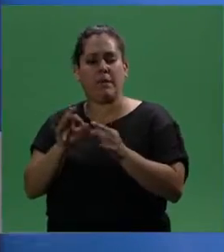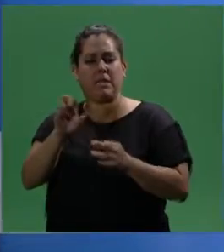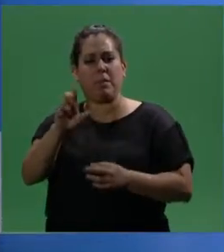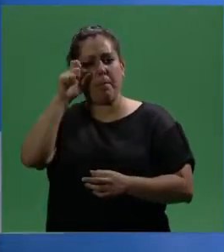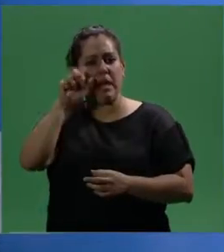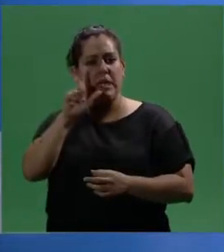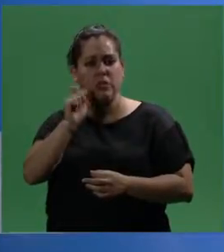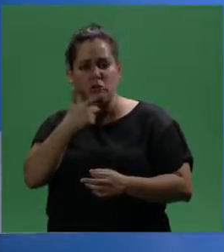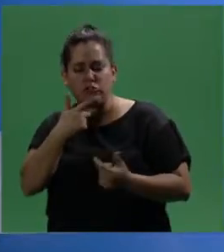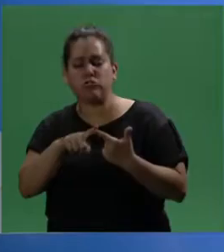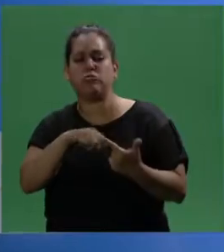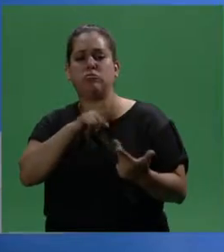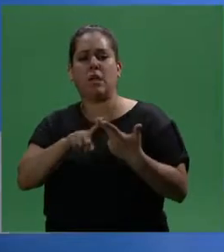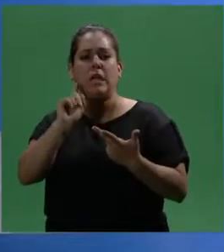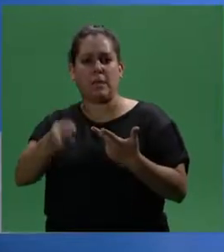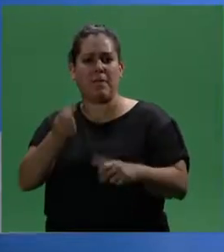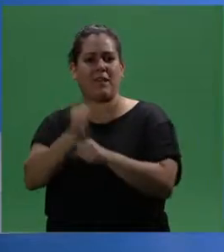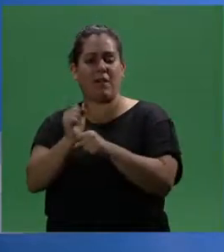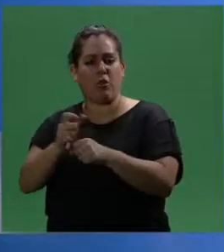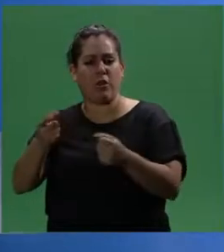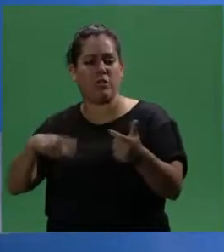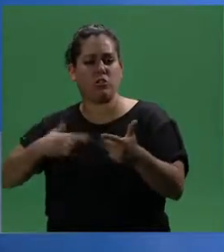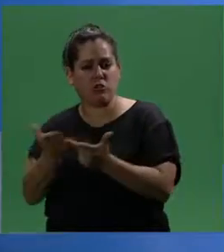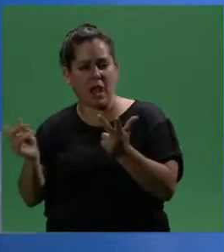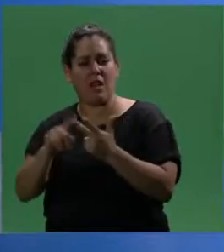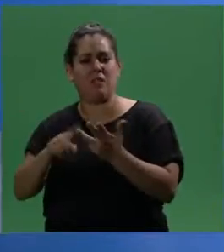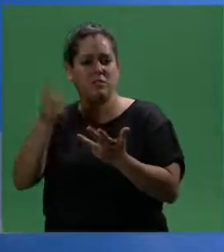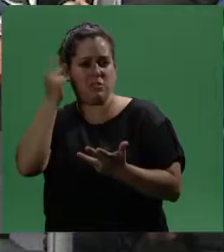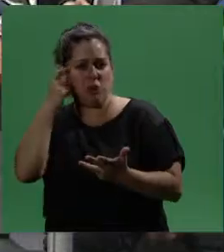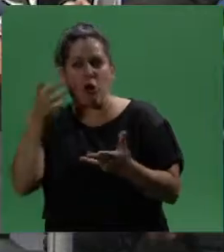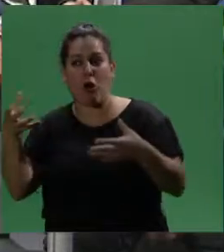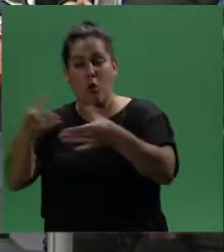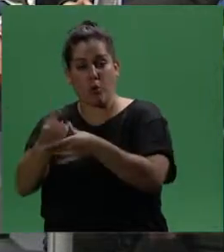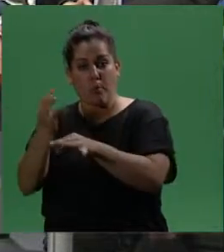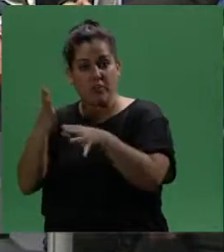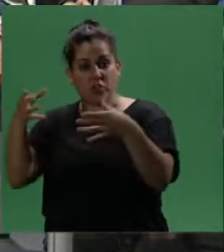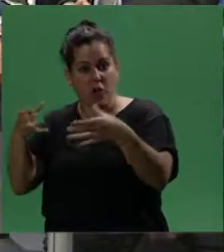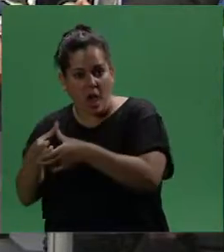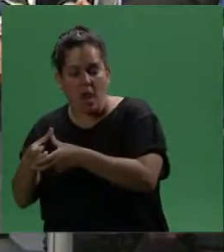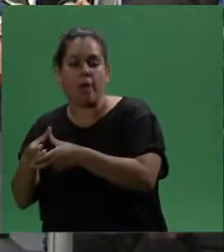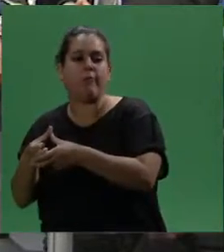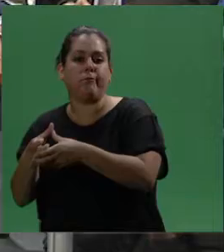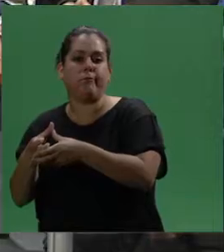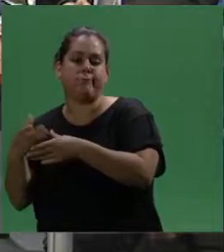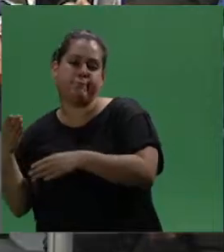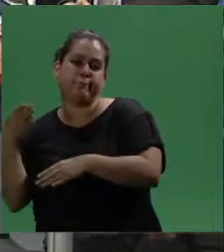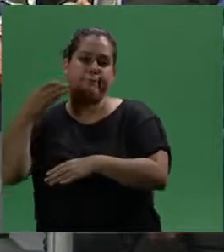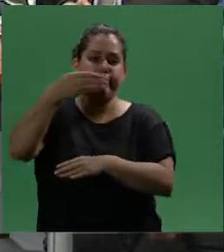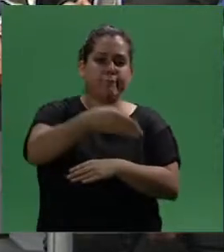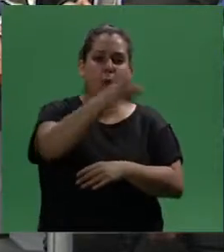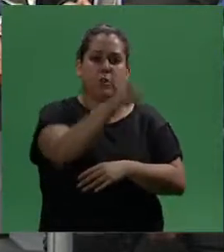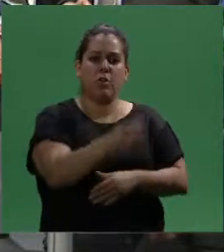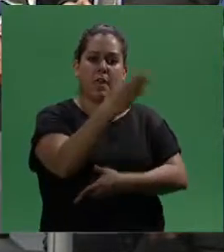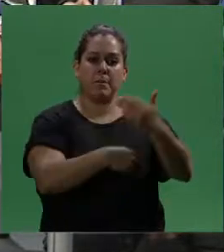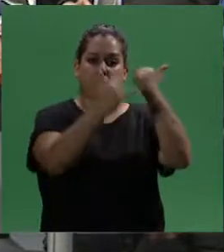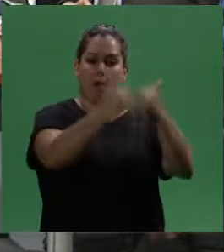peritos, intérpretes y trabajadores sociales, psicólogos, lo que se hace es presentarse